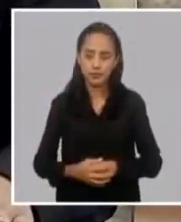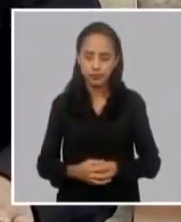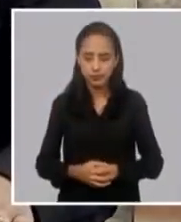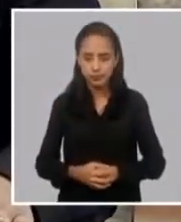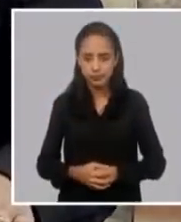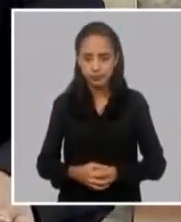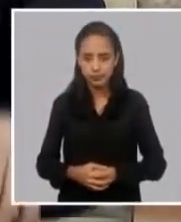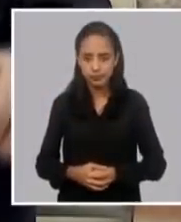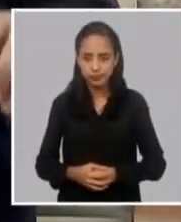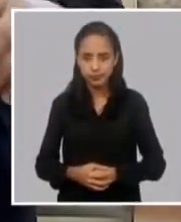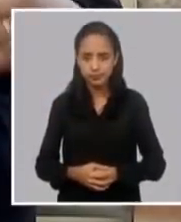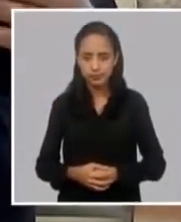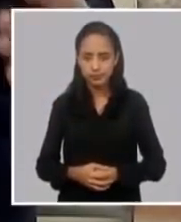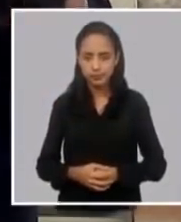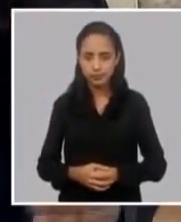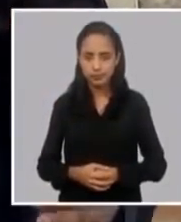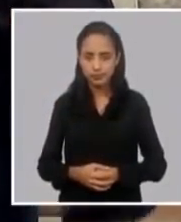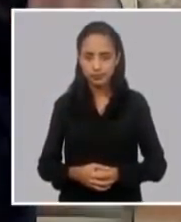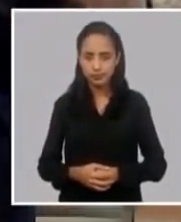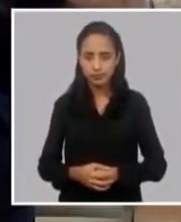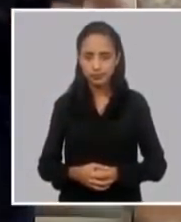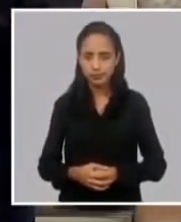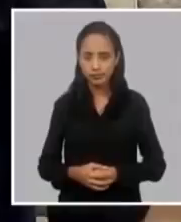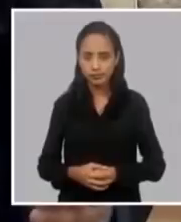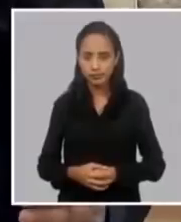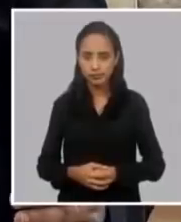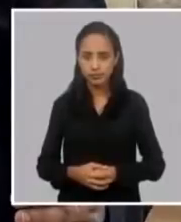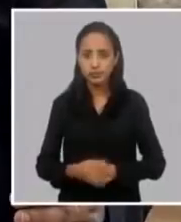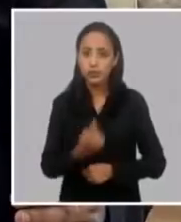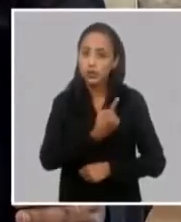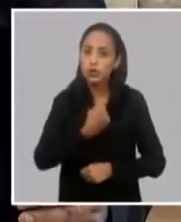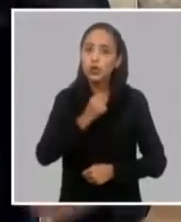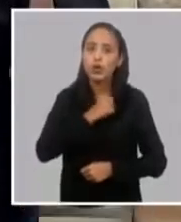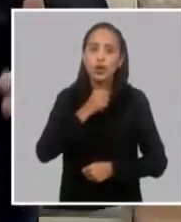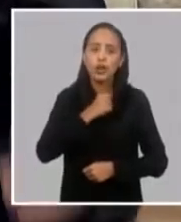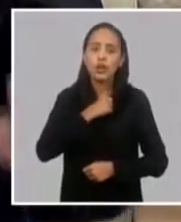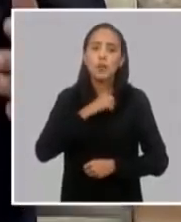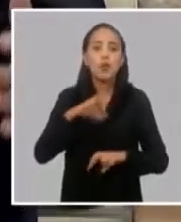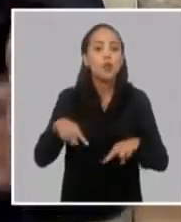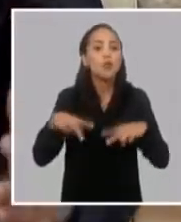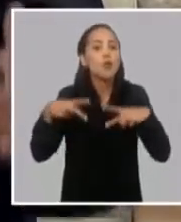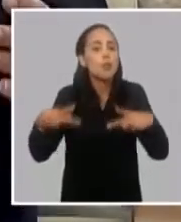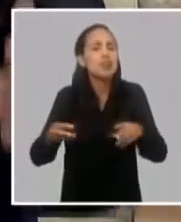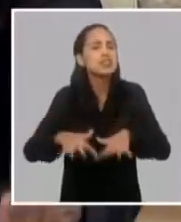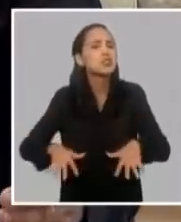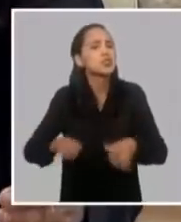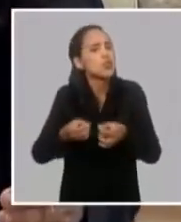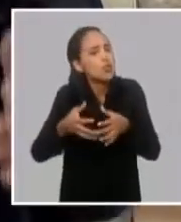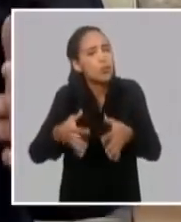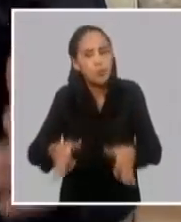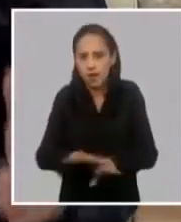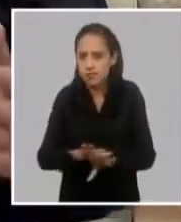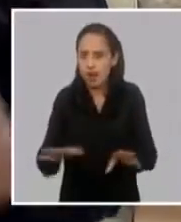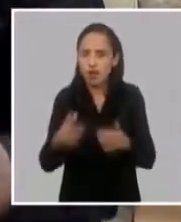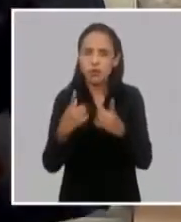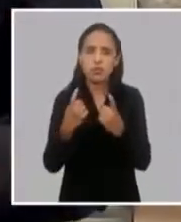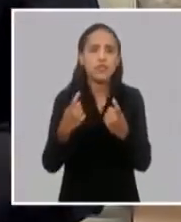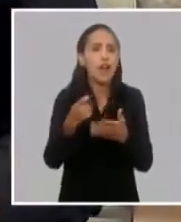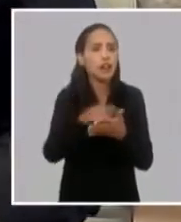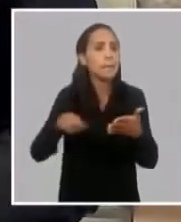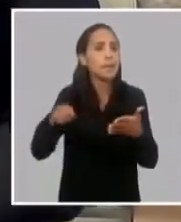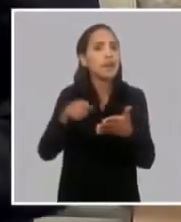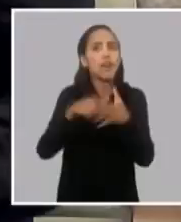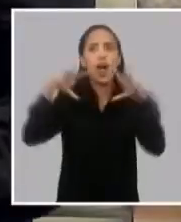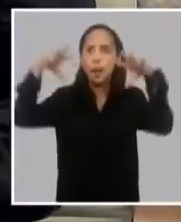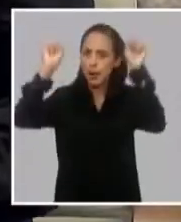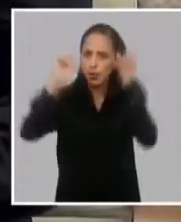buscando en tratar de volver a esa normalidad donde no sea necesario planificar ningún